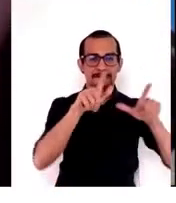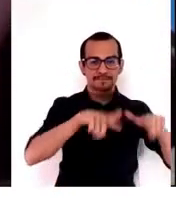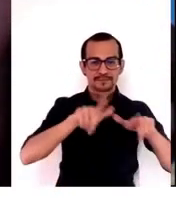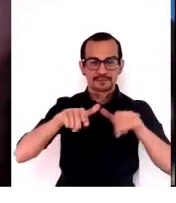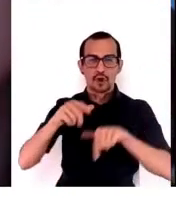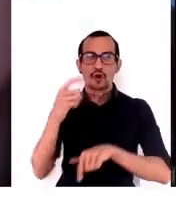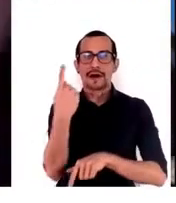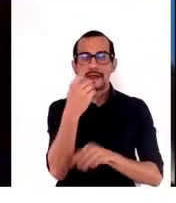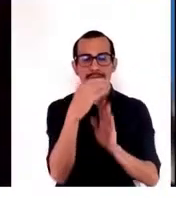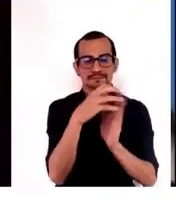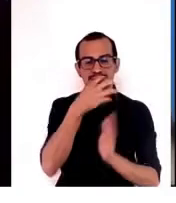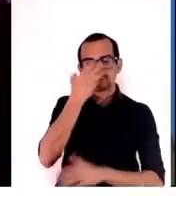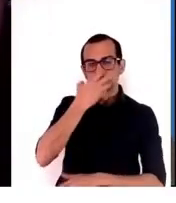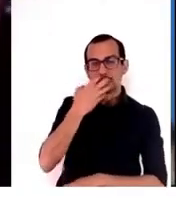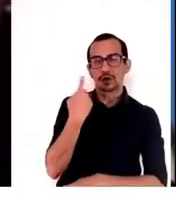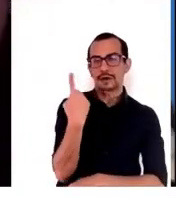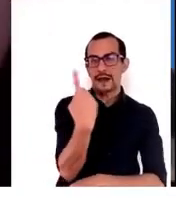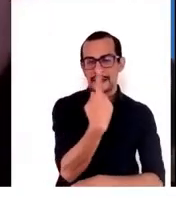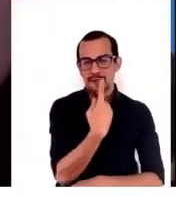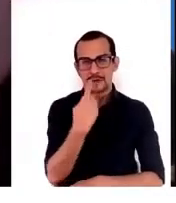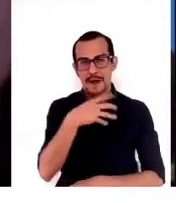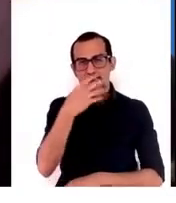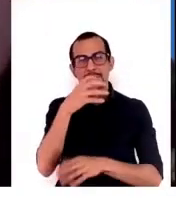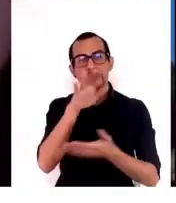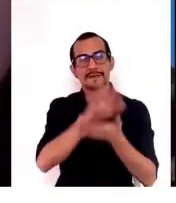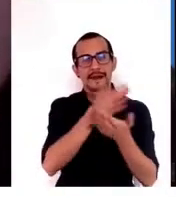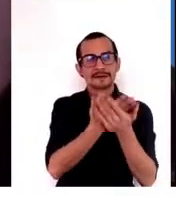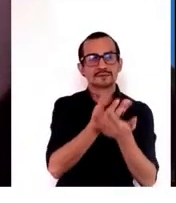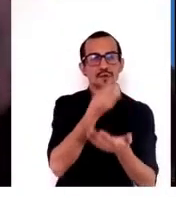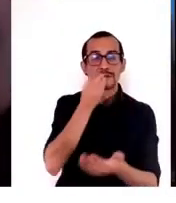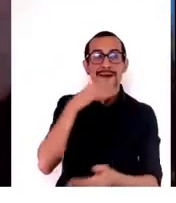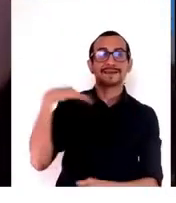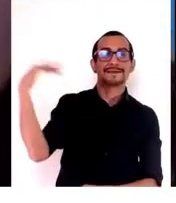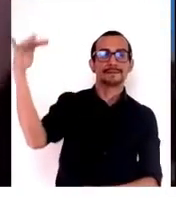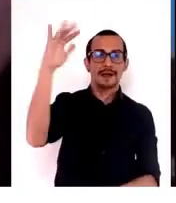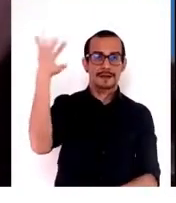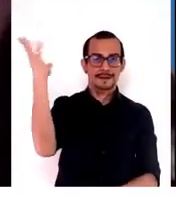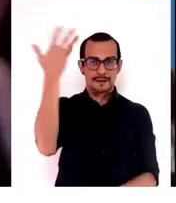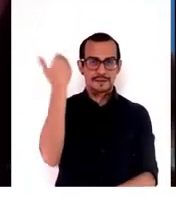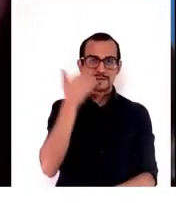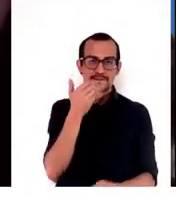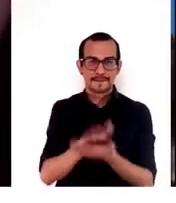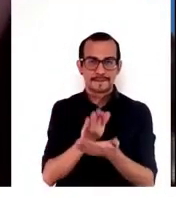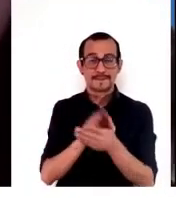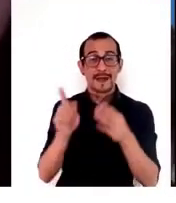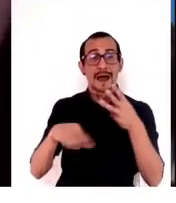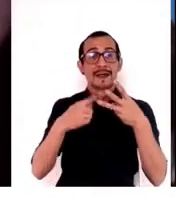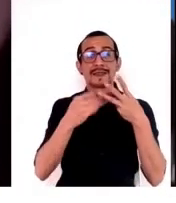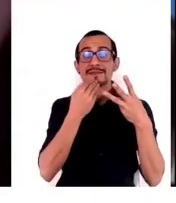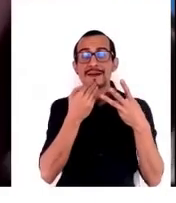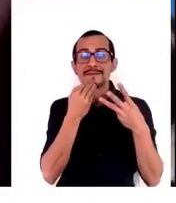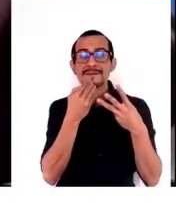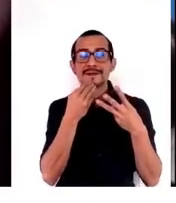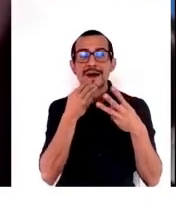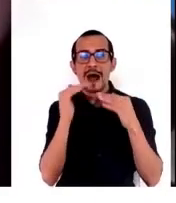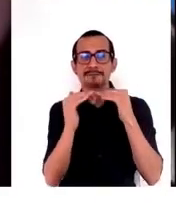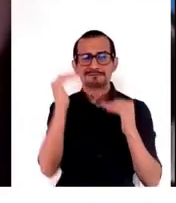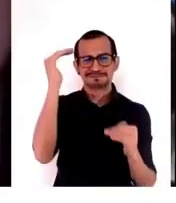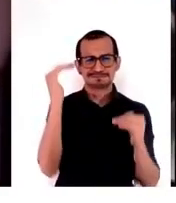grano en la salud y en el ambiente. Y también necesitamos abordar las desagüilidades